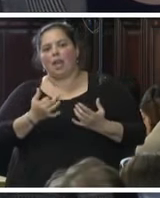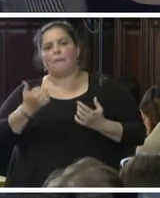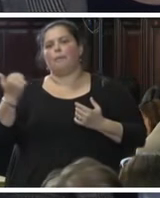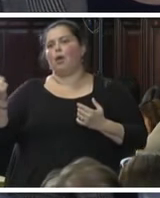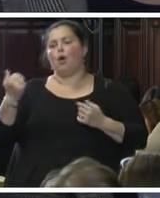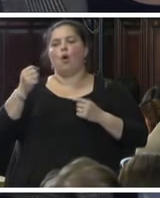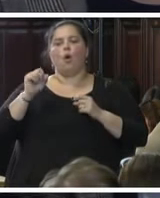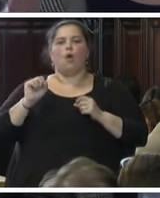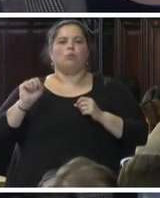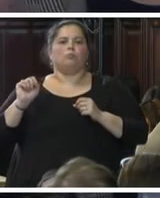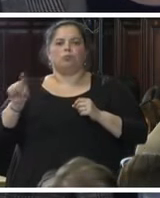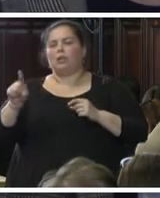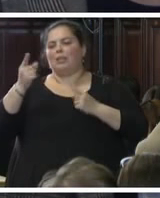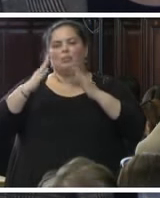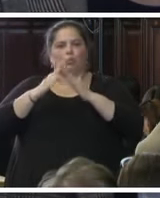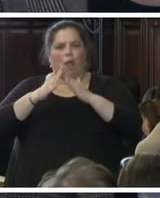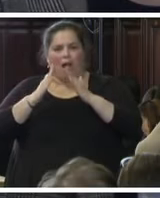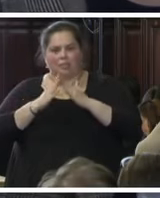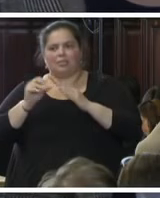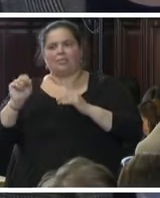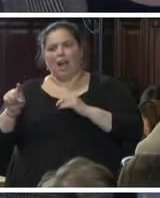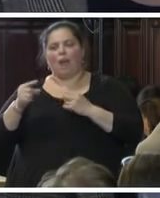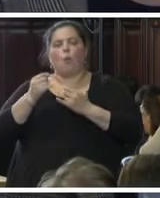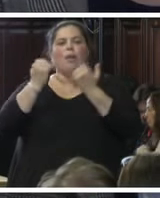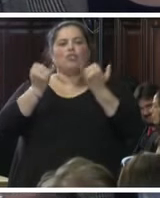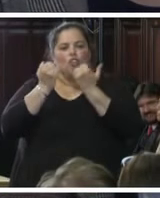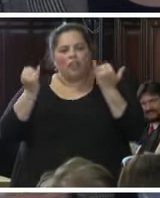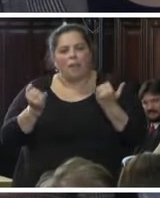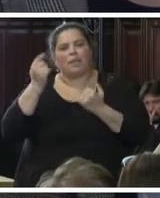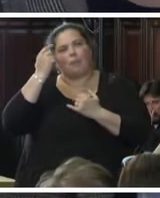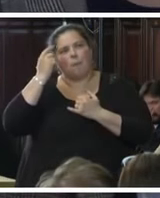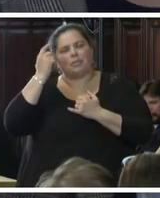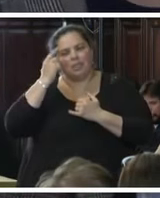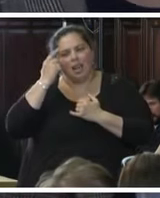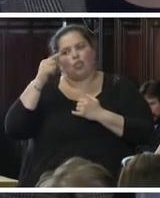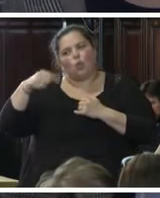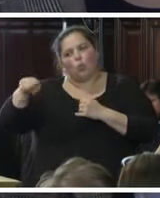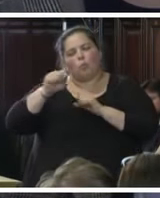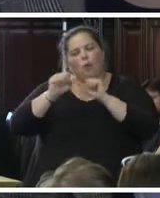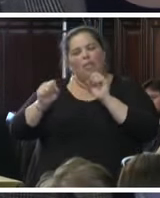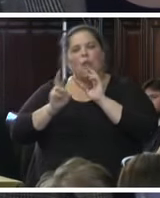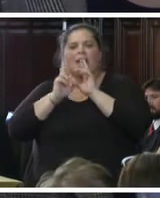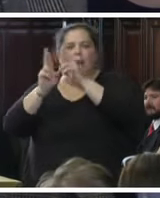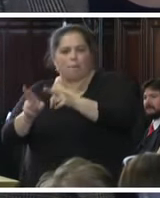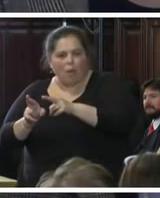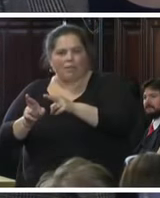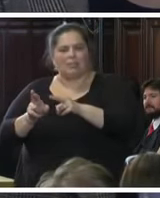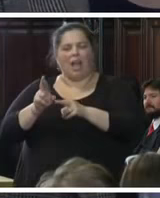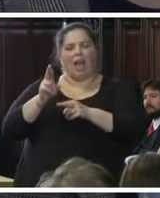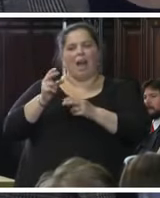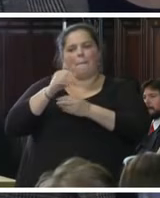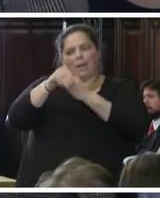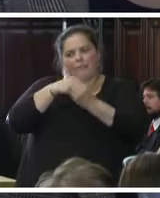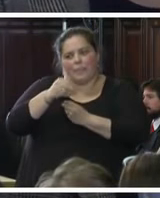cuánto tiempo estaríamos pensando en que esto puede tener una respuesta más